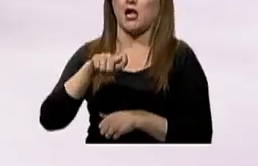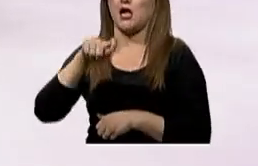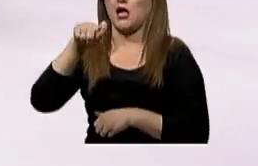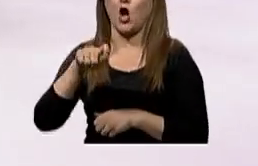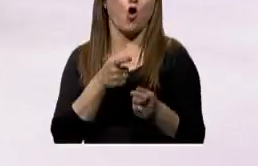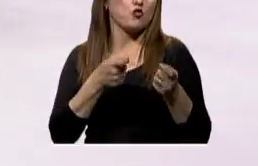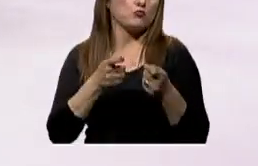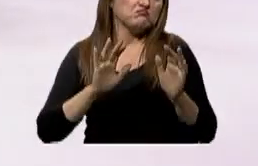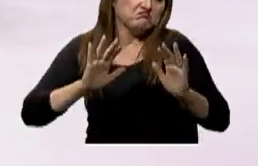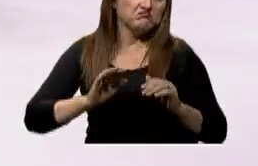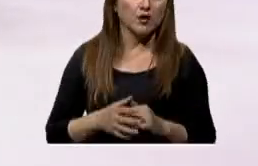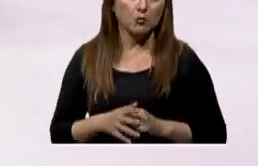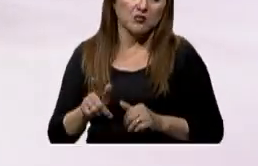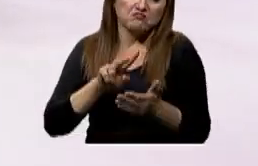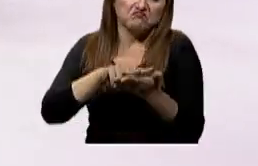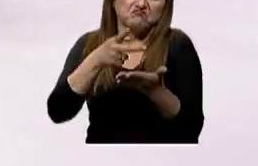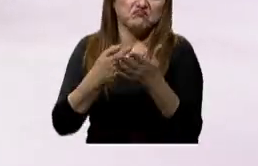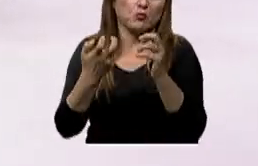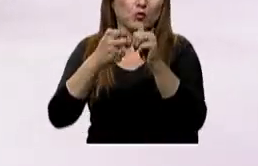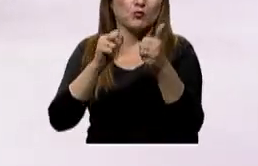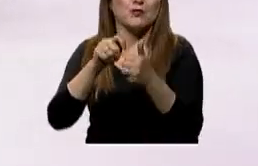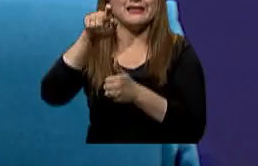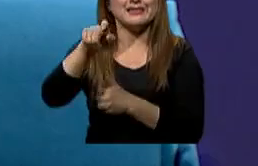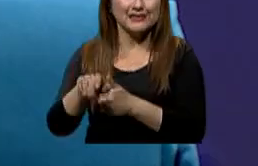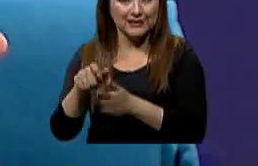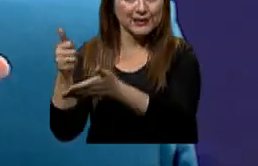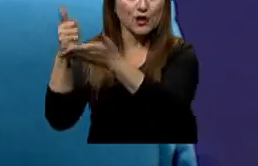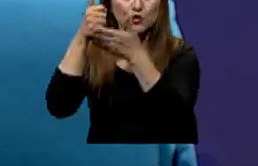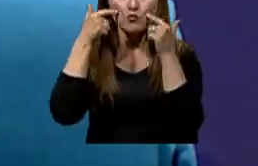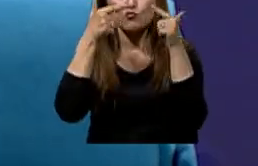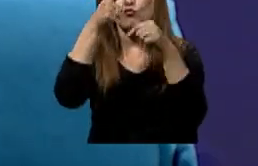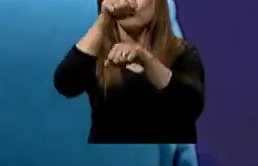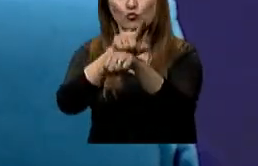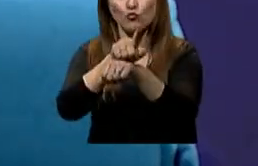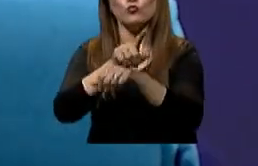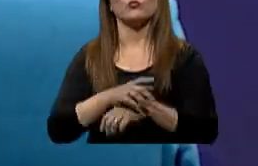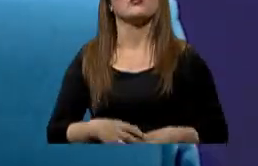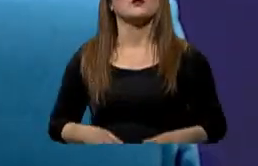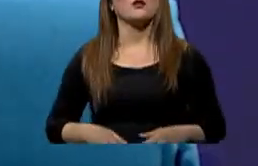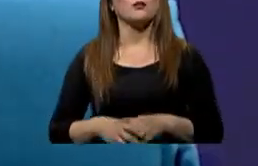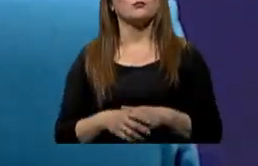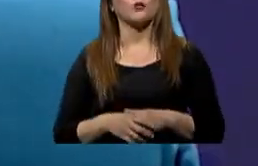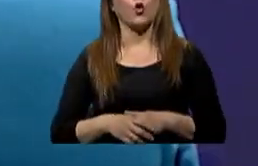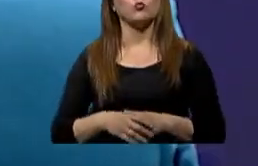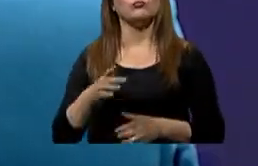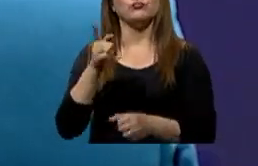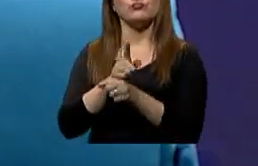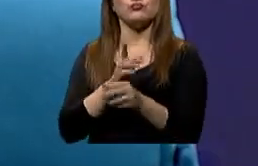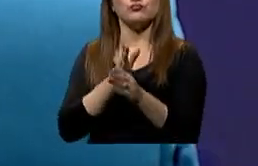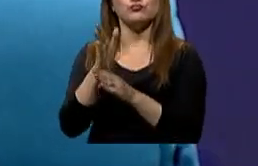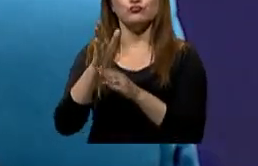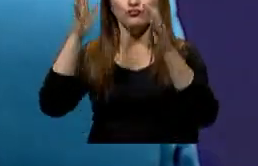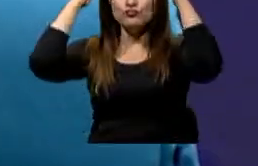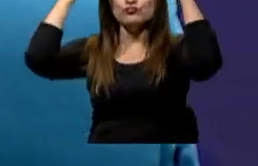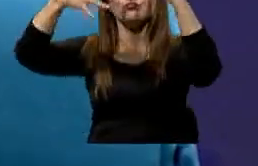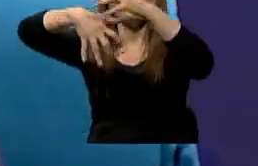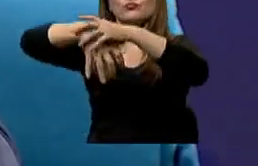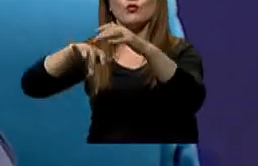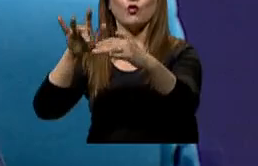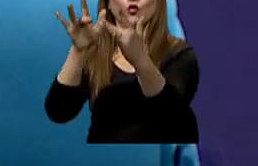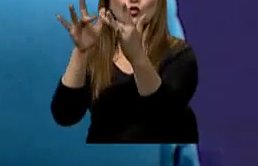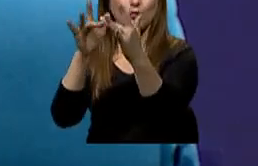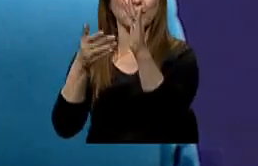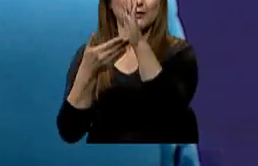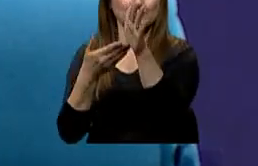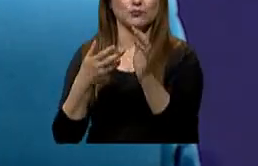cuando realmente puedan tener un rastorno del sueño que necesita la vigilancia y el seguimiento de un neurólogo, de un especialista. decir, que cuando tú vas